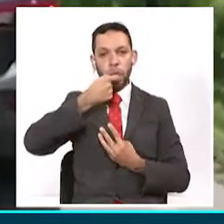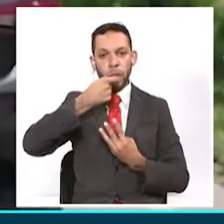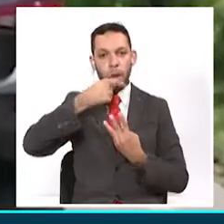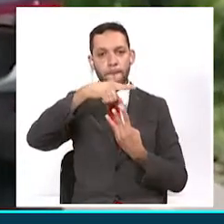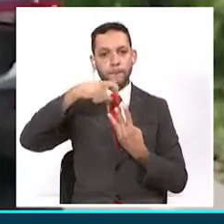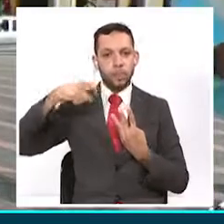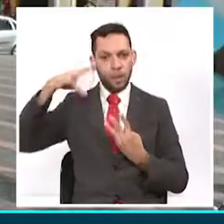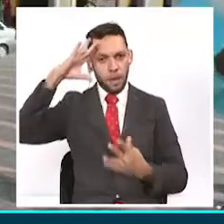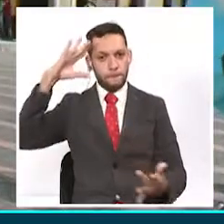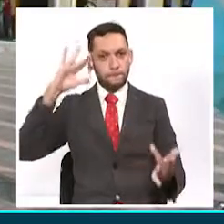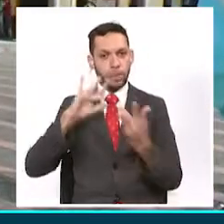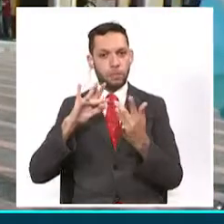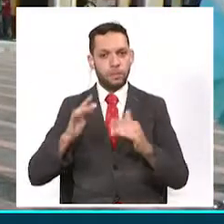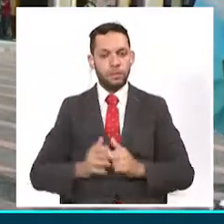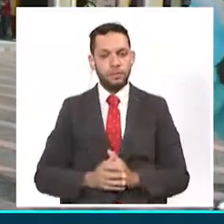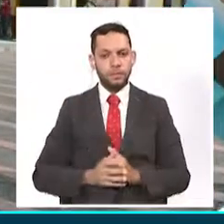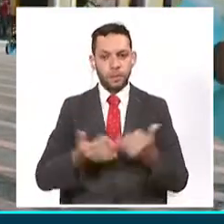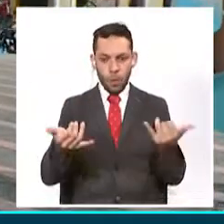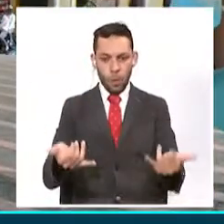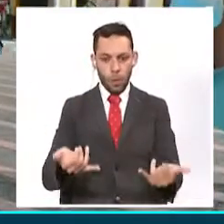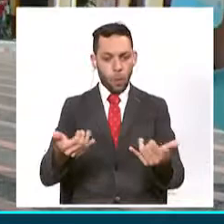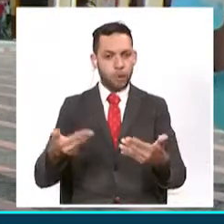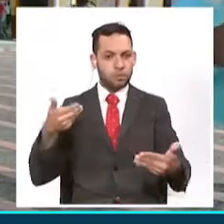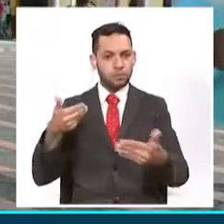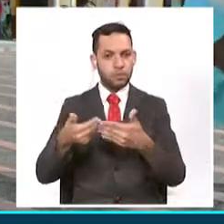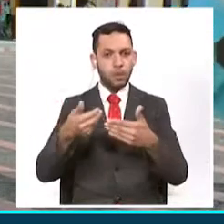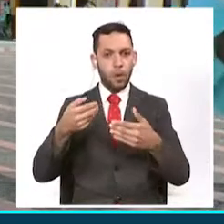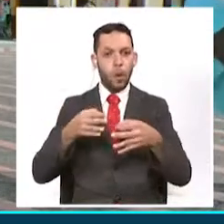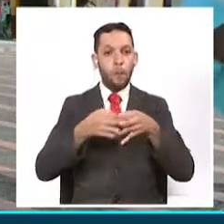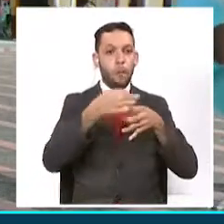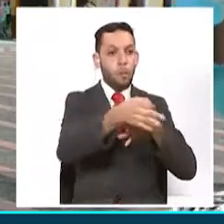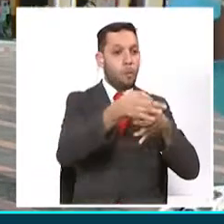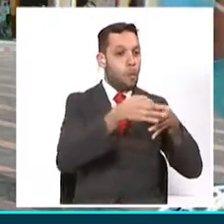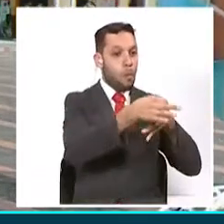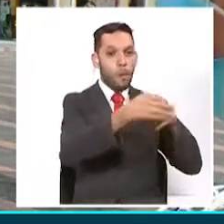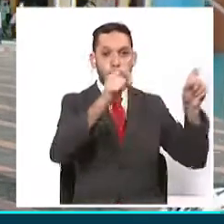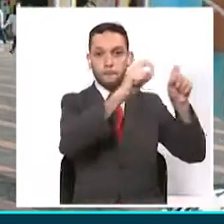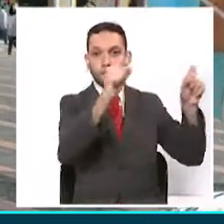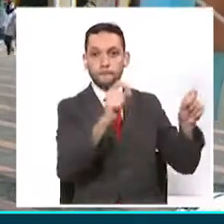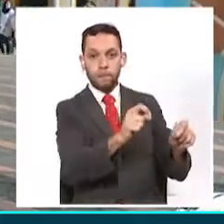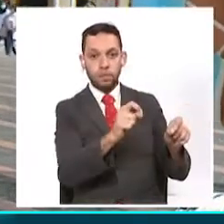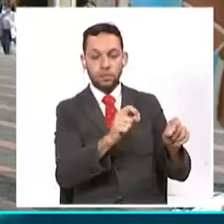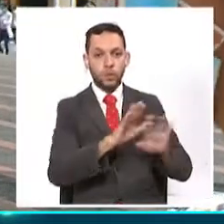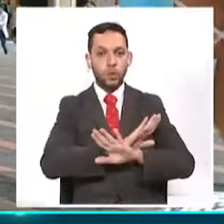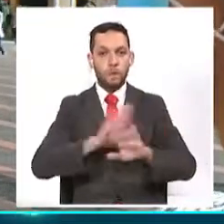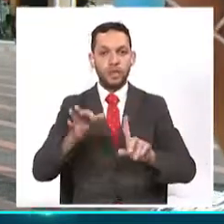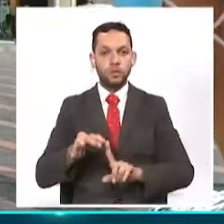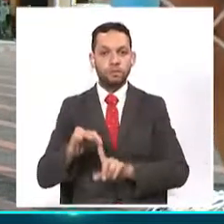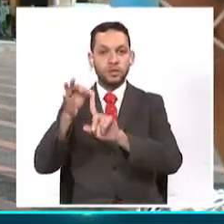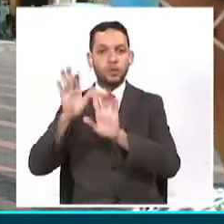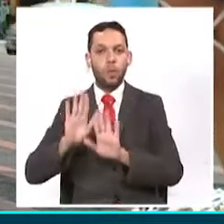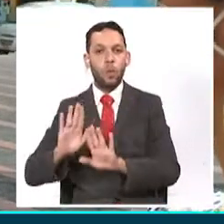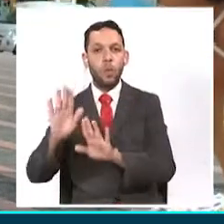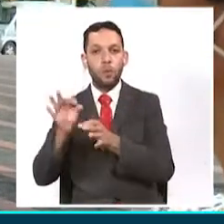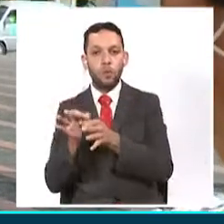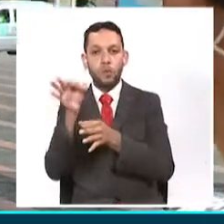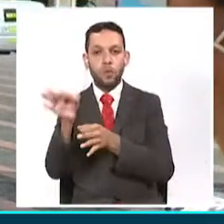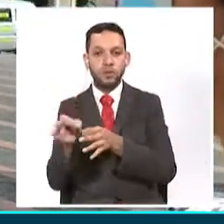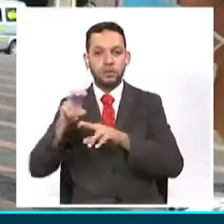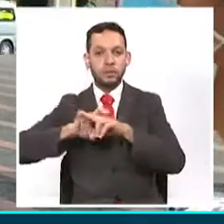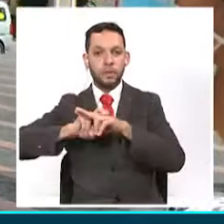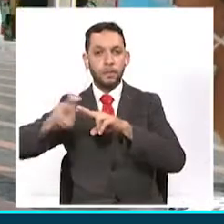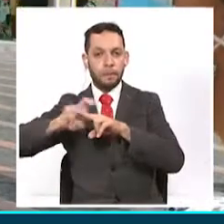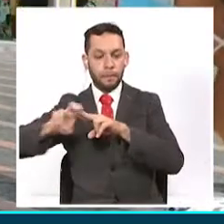policía. Al día de hoy, pues, en ningún municipio del departamento, a excepción de la ciudad de